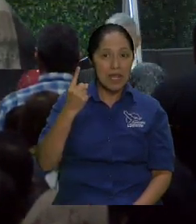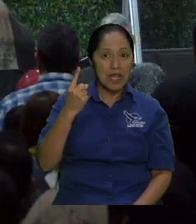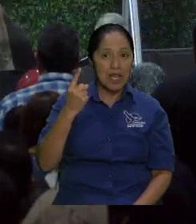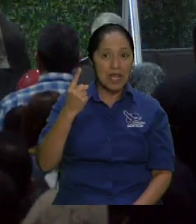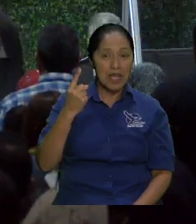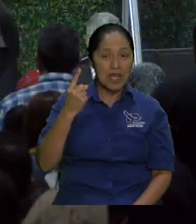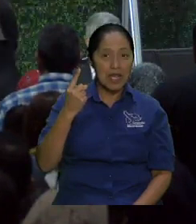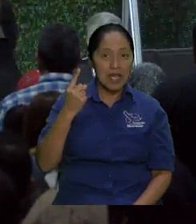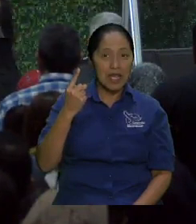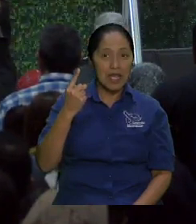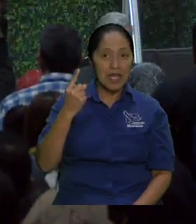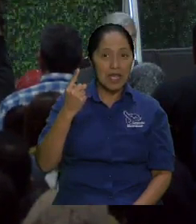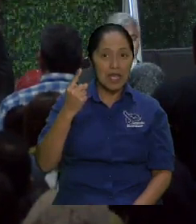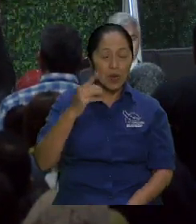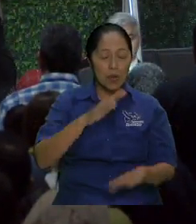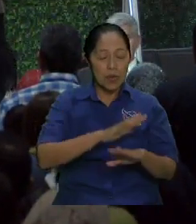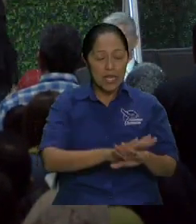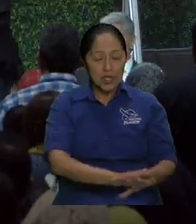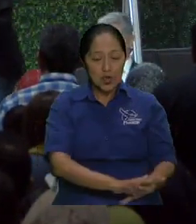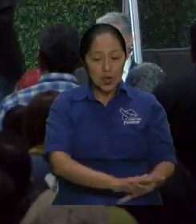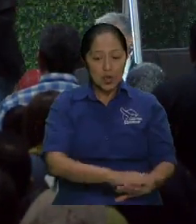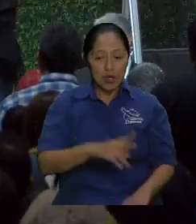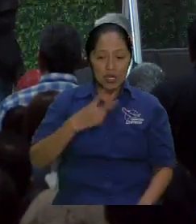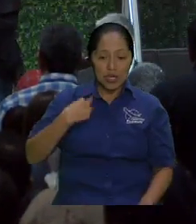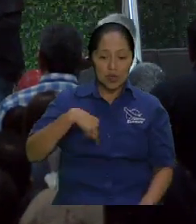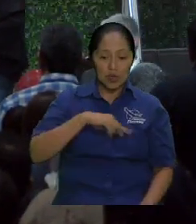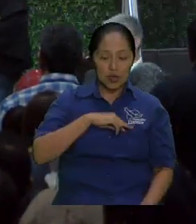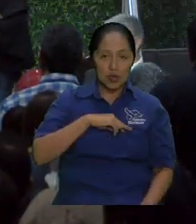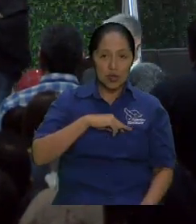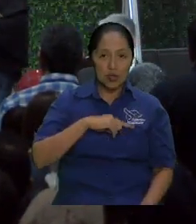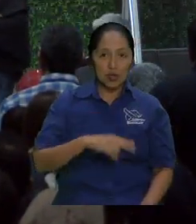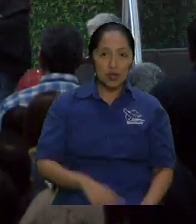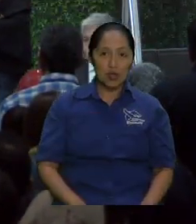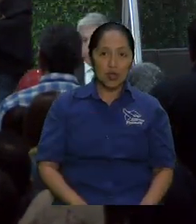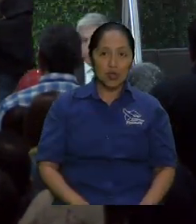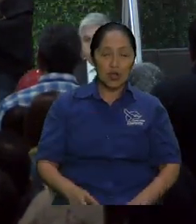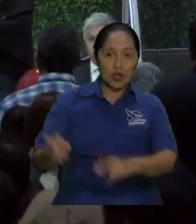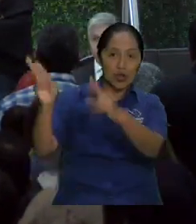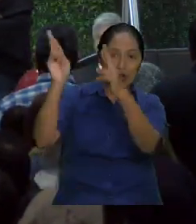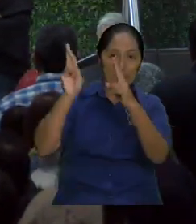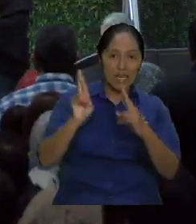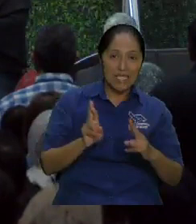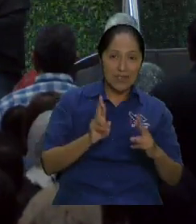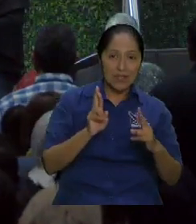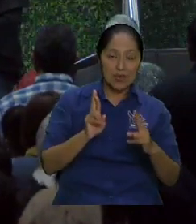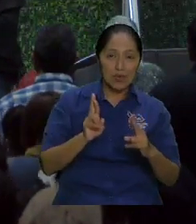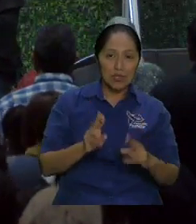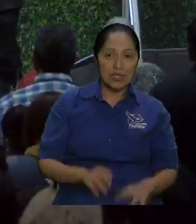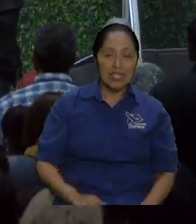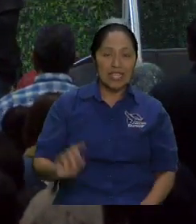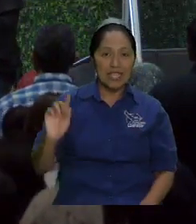es lanzado a tiempo completo pero también la primera bendición es la primera profecía